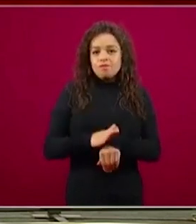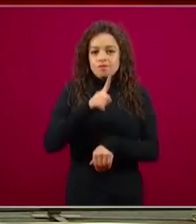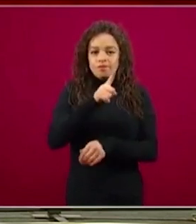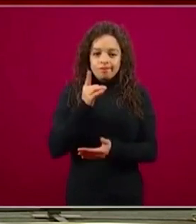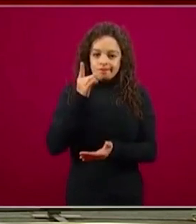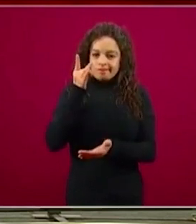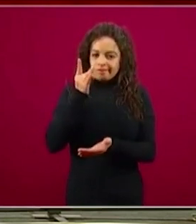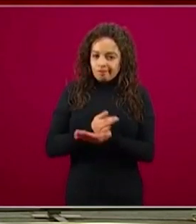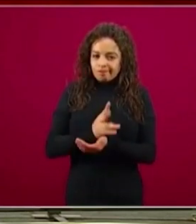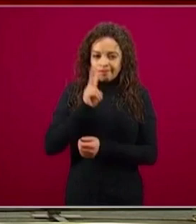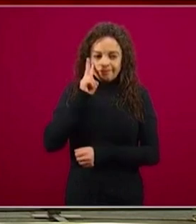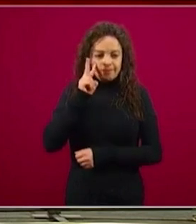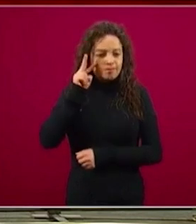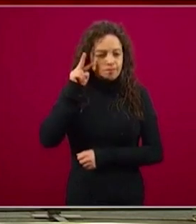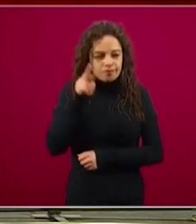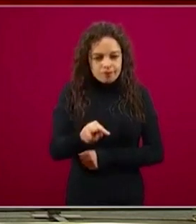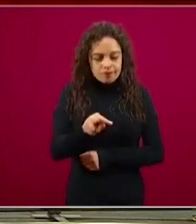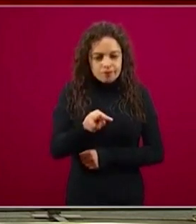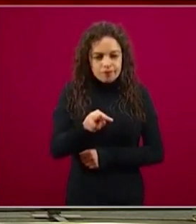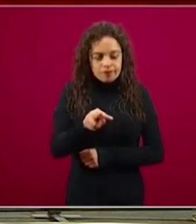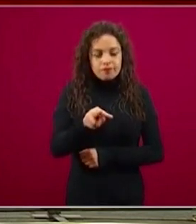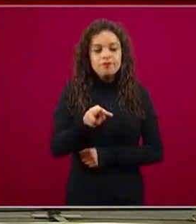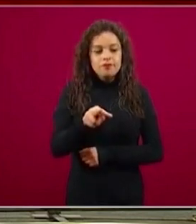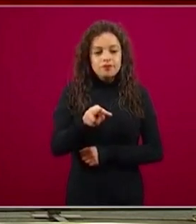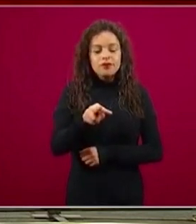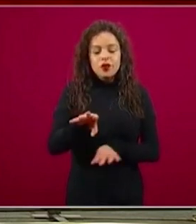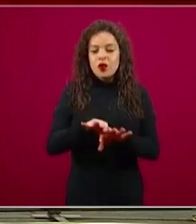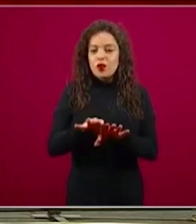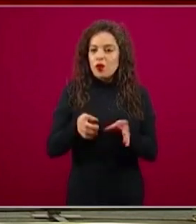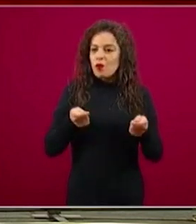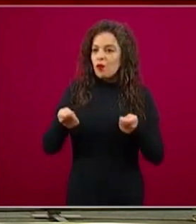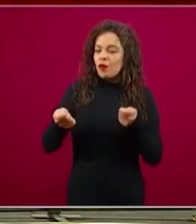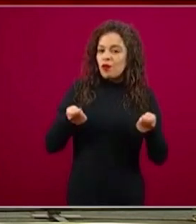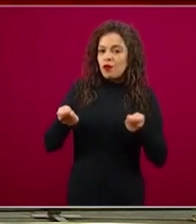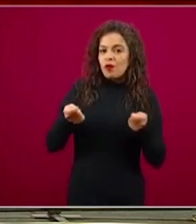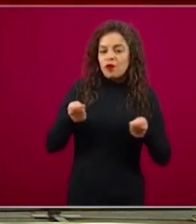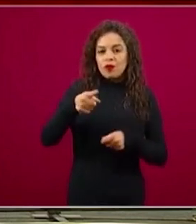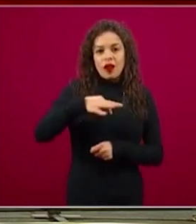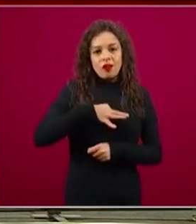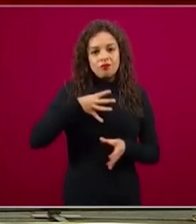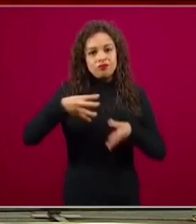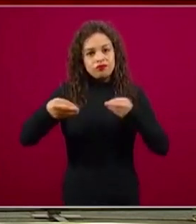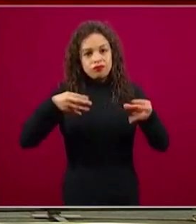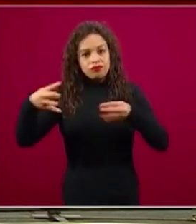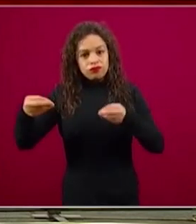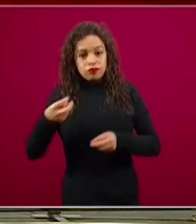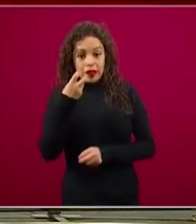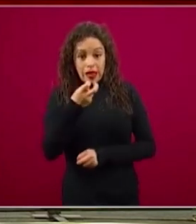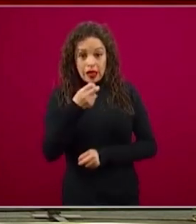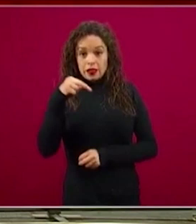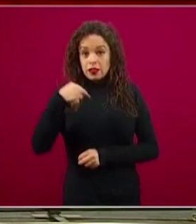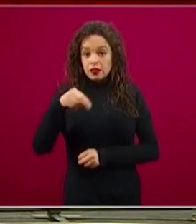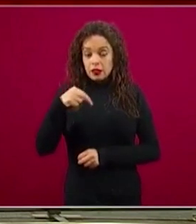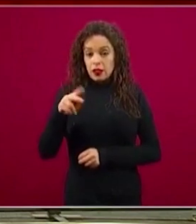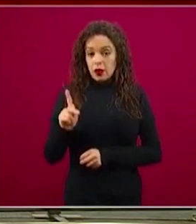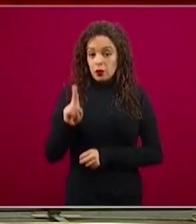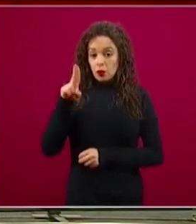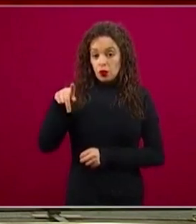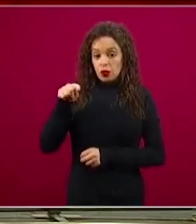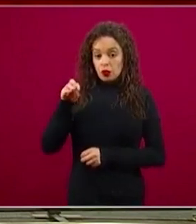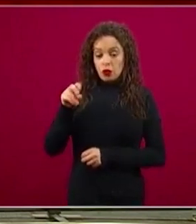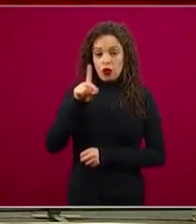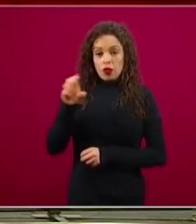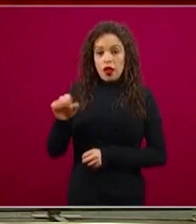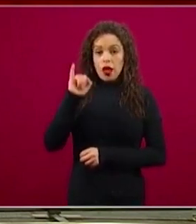del control epidémico, este punto le llamamos punto de inflexión de la curva epidémica,